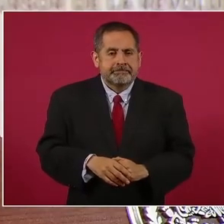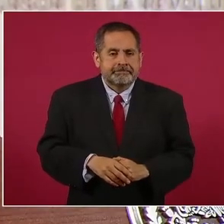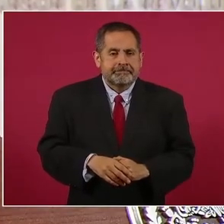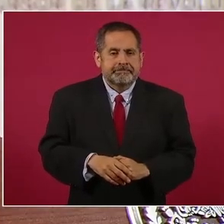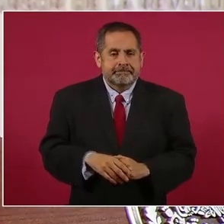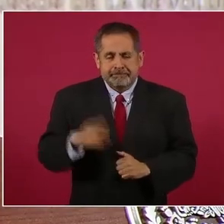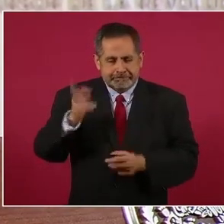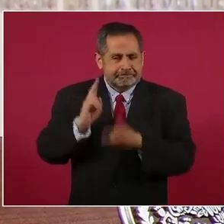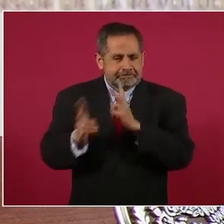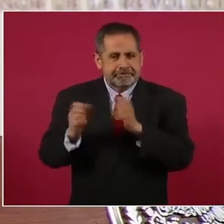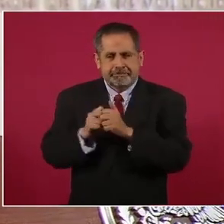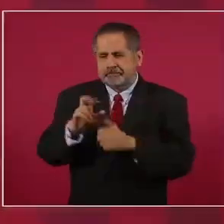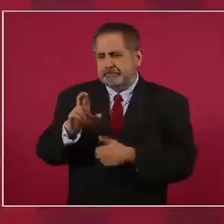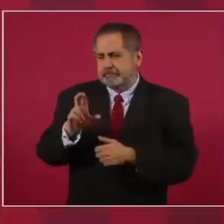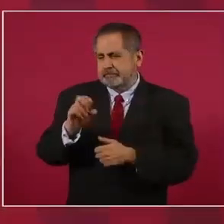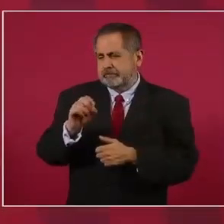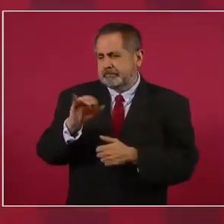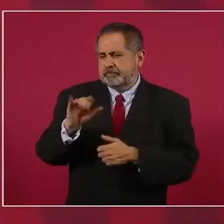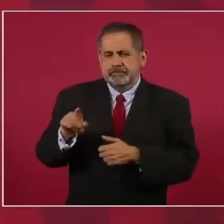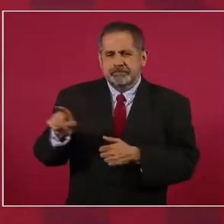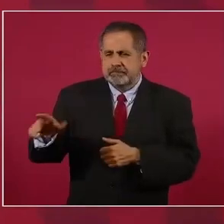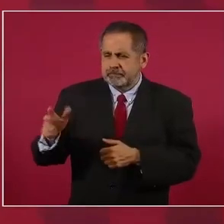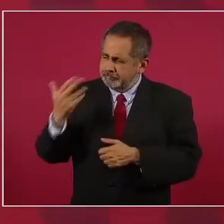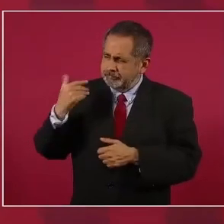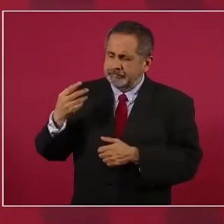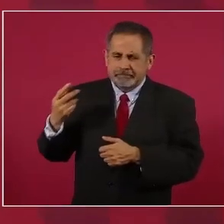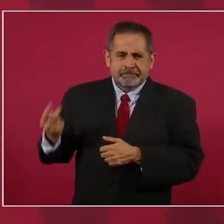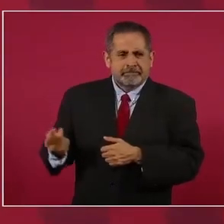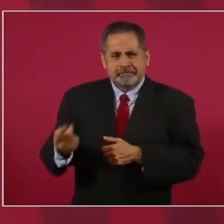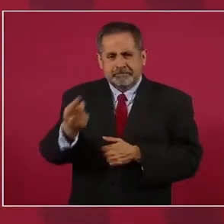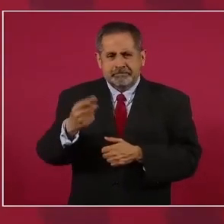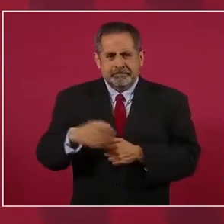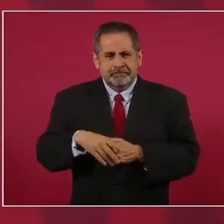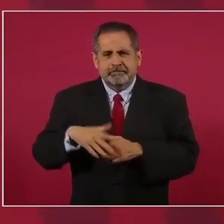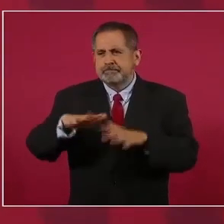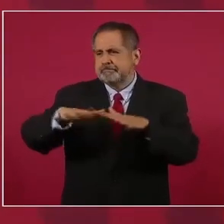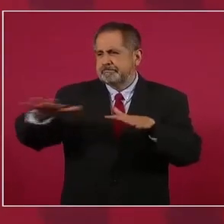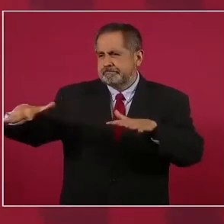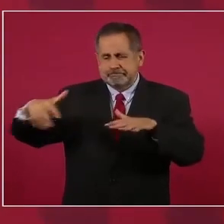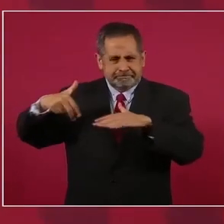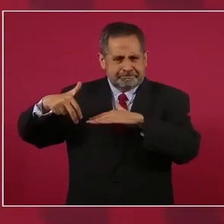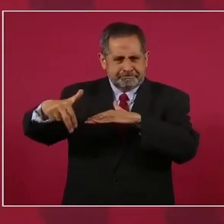y en ese entonces a César, vamos aquí al malecón.